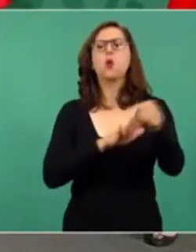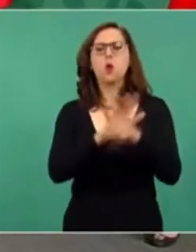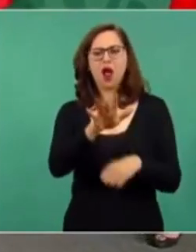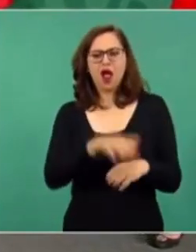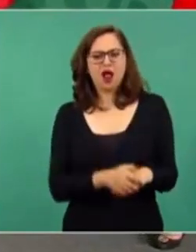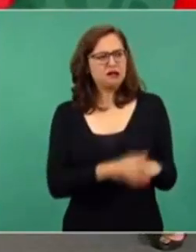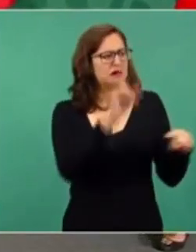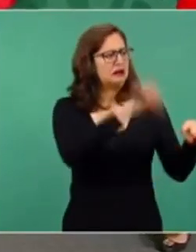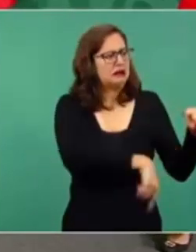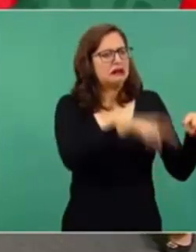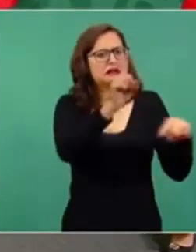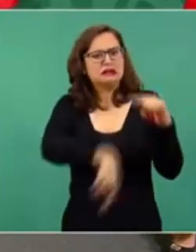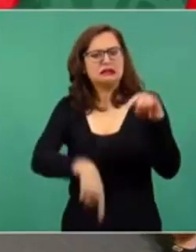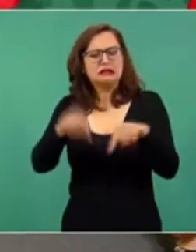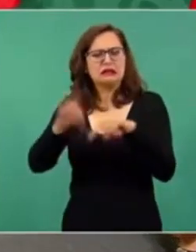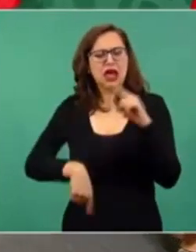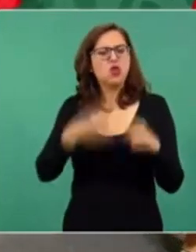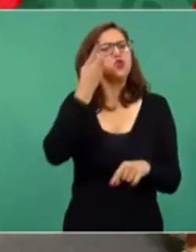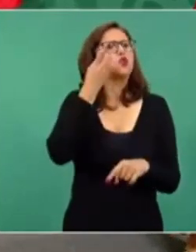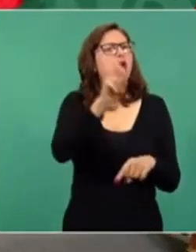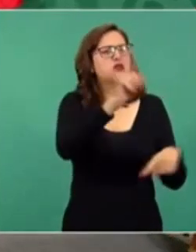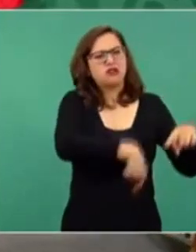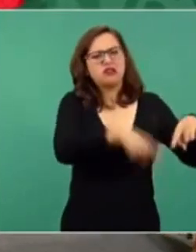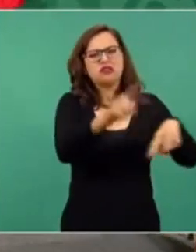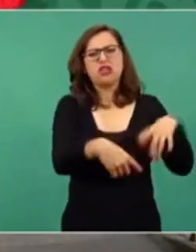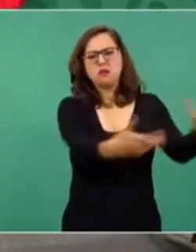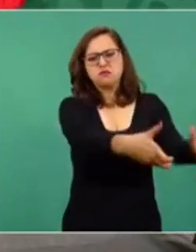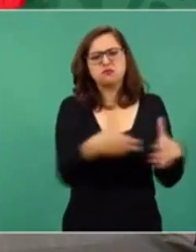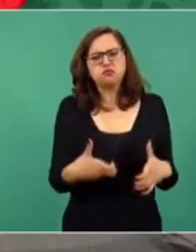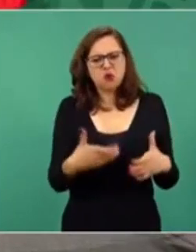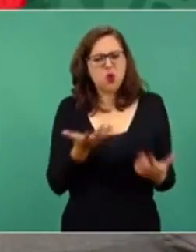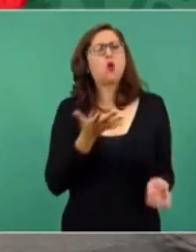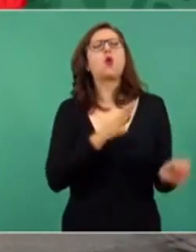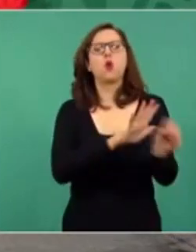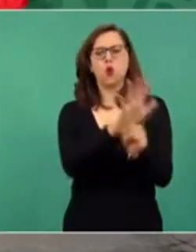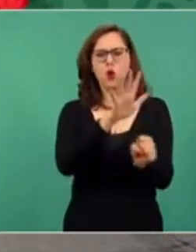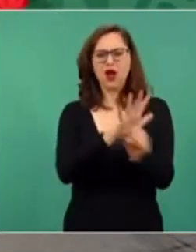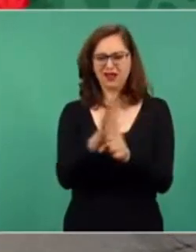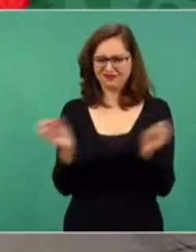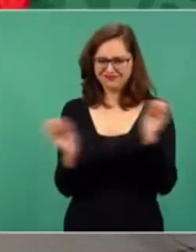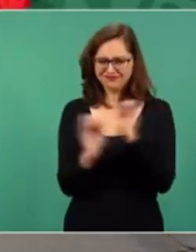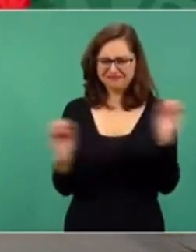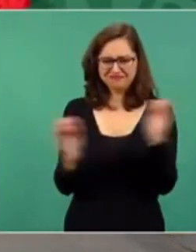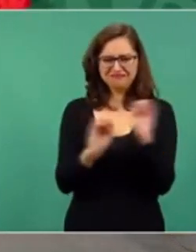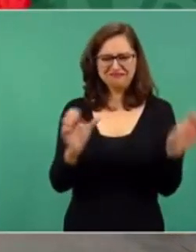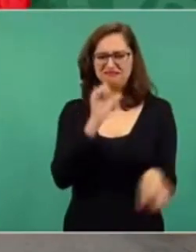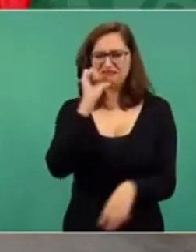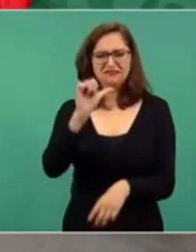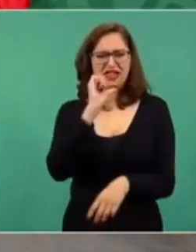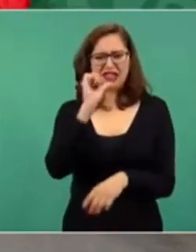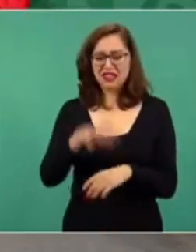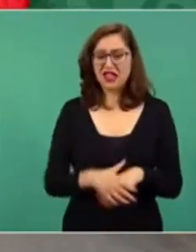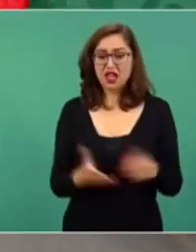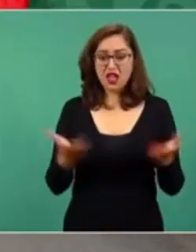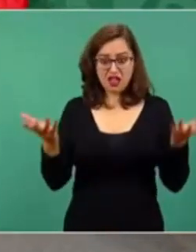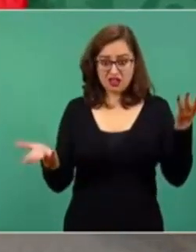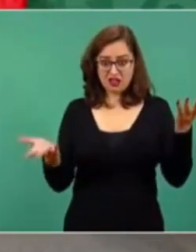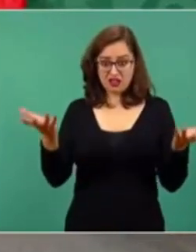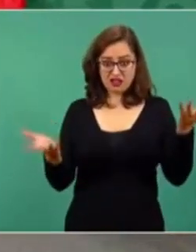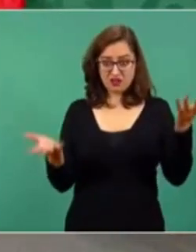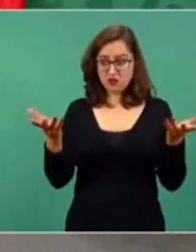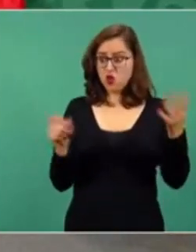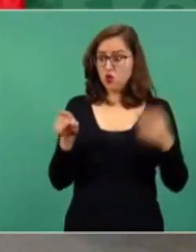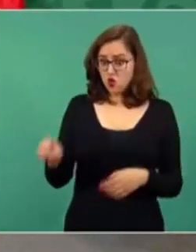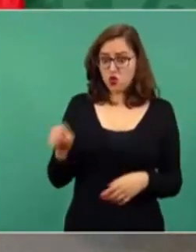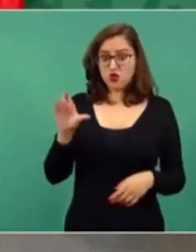a ninguna empresa. Es nada más mantener un equilibrio para que la Comisión